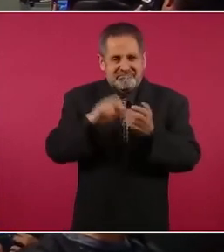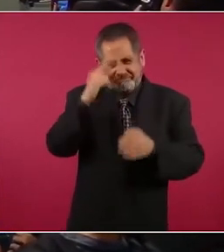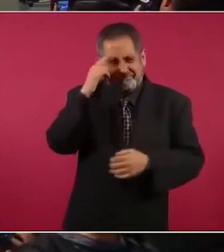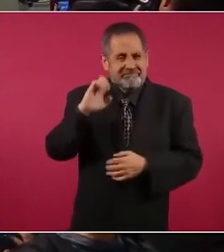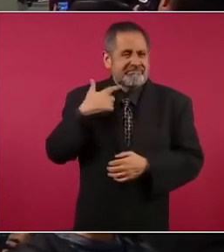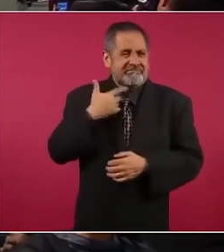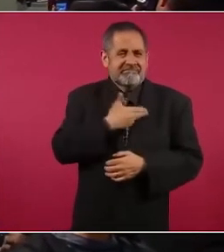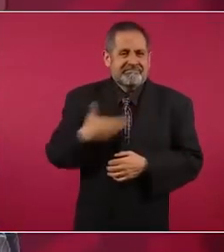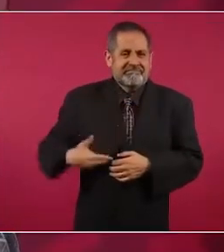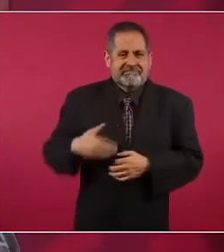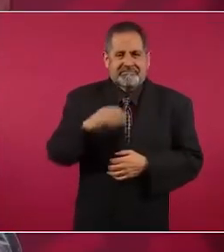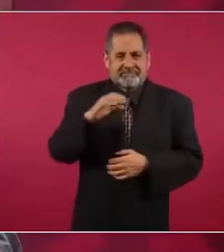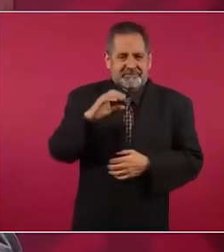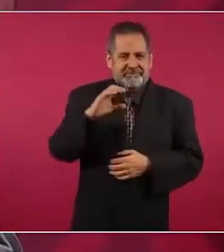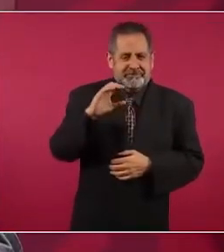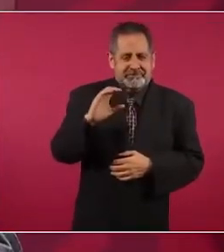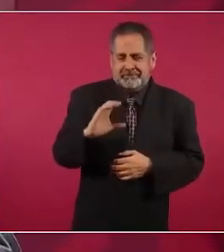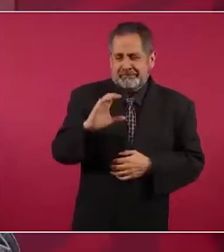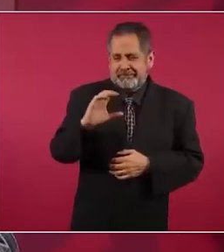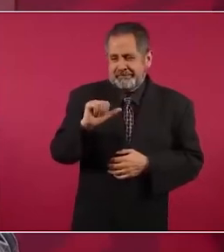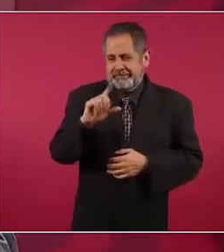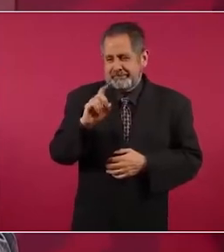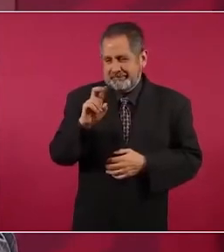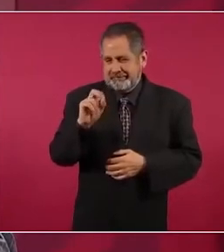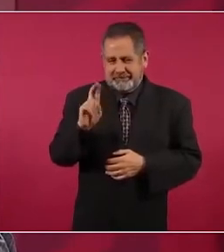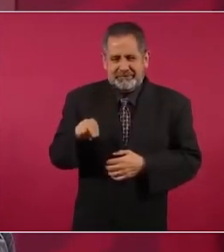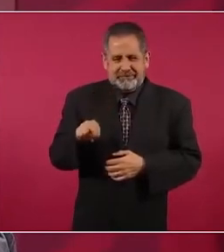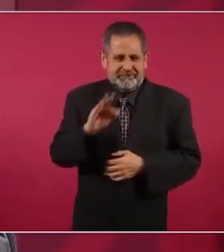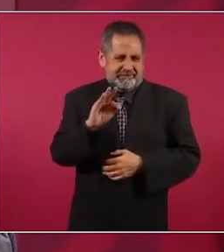No se arrepintieron.